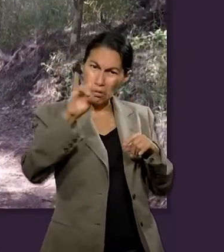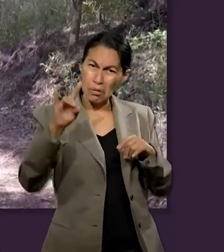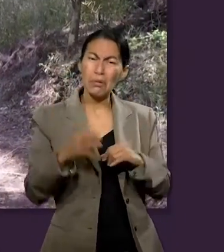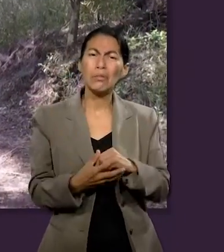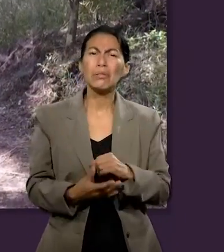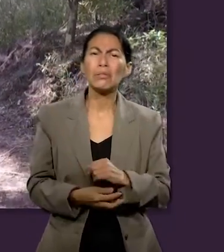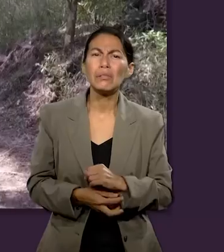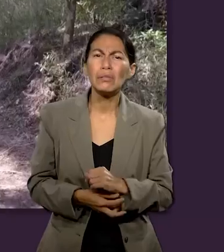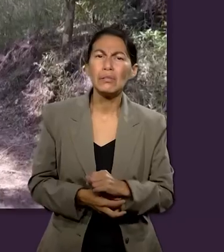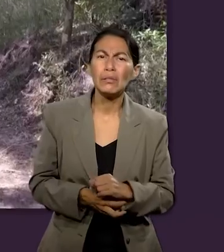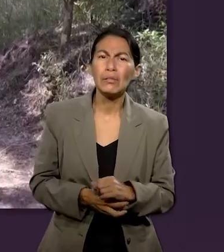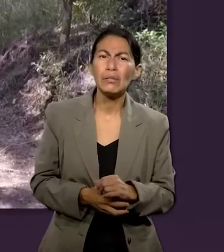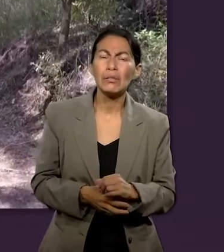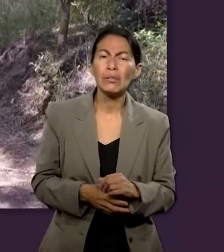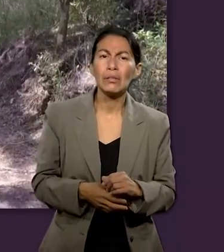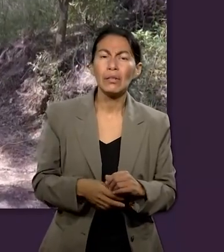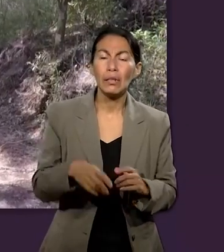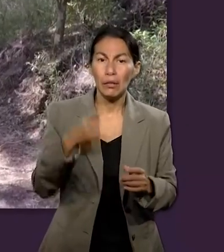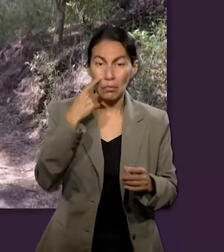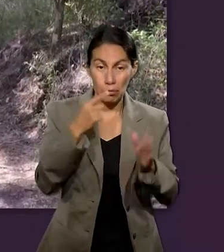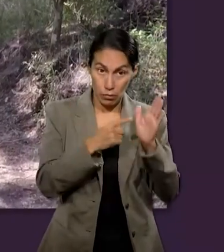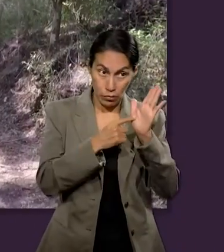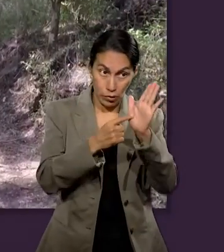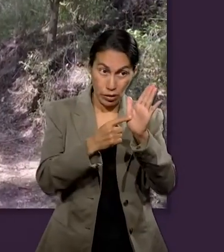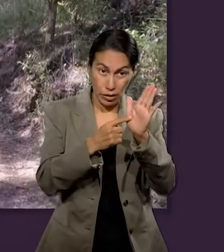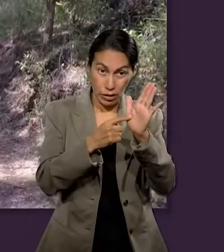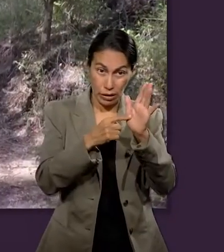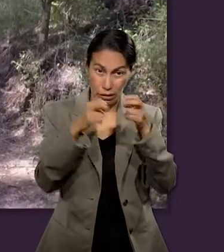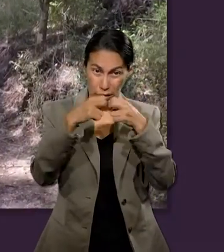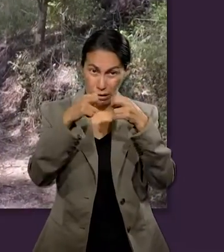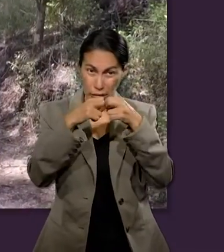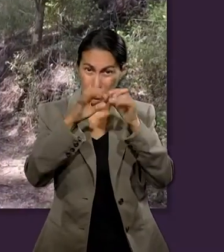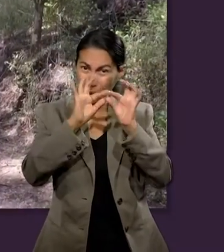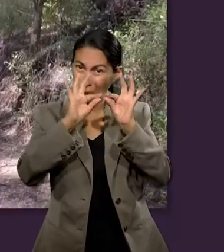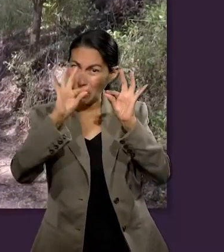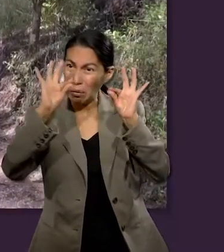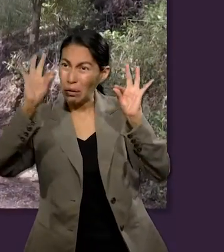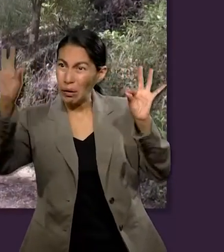mí me ha fascinado ver algunas imágenes que presentan donde